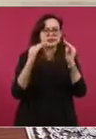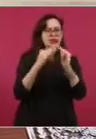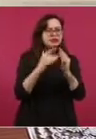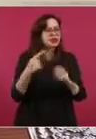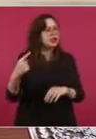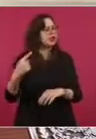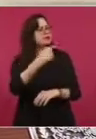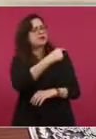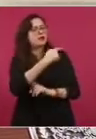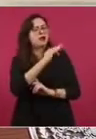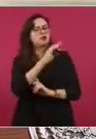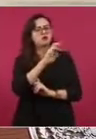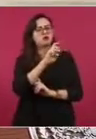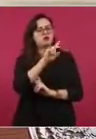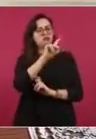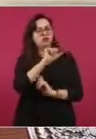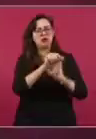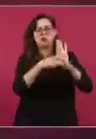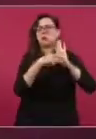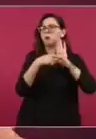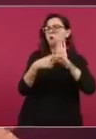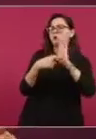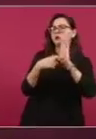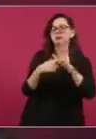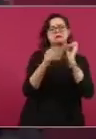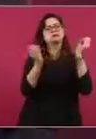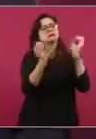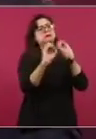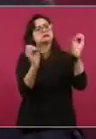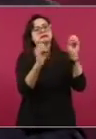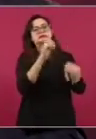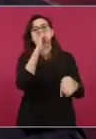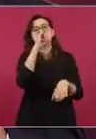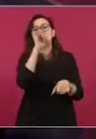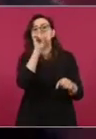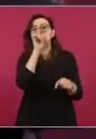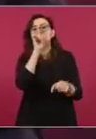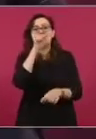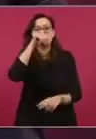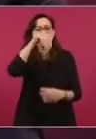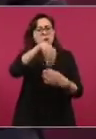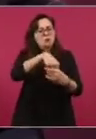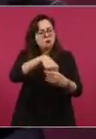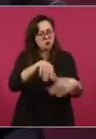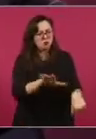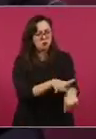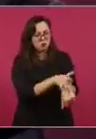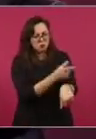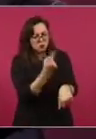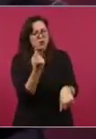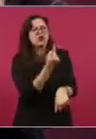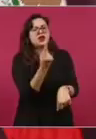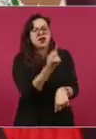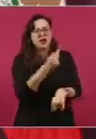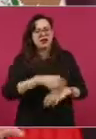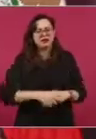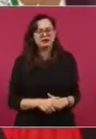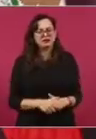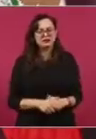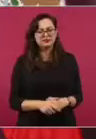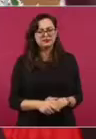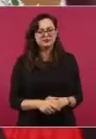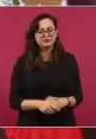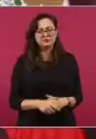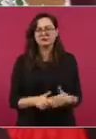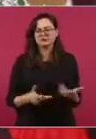Si es elemental que para conocer sobre el